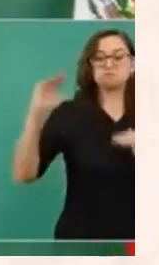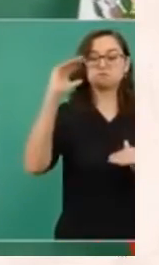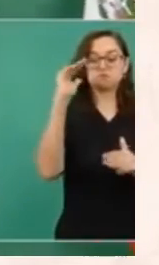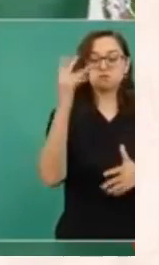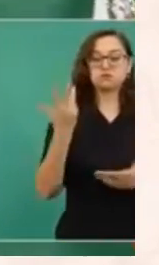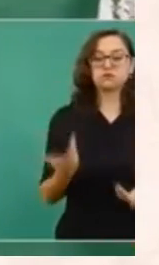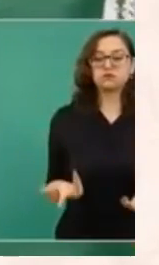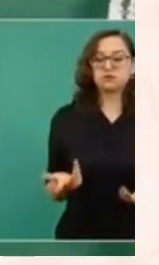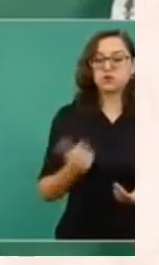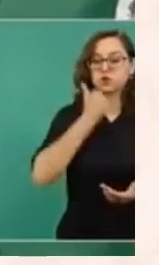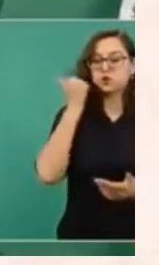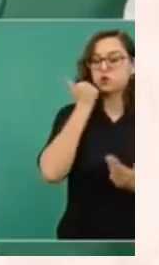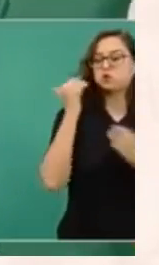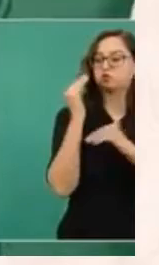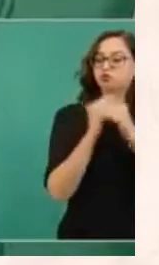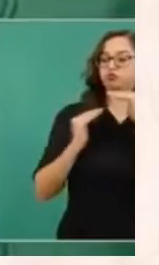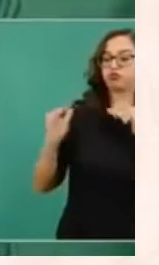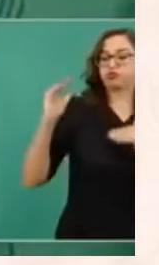académicos.